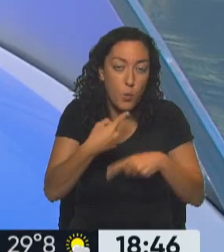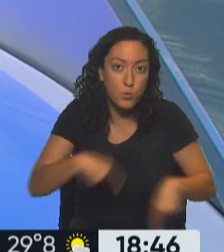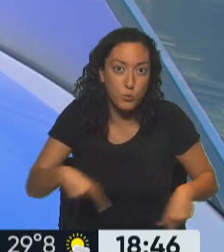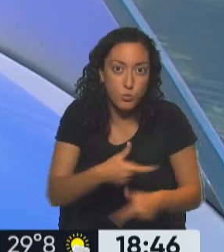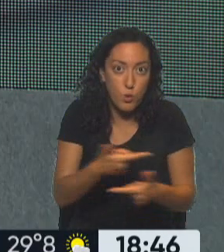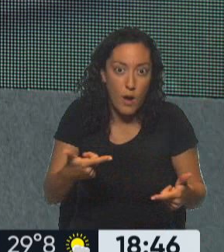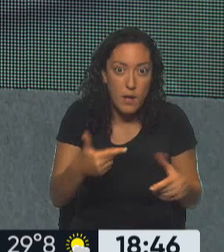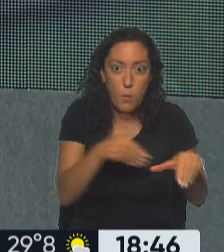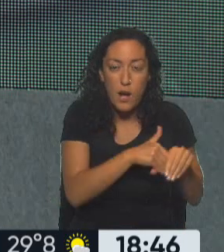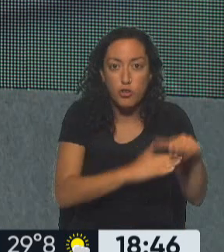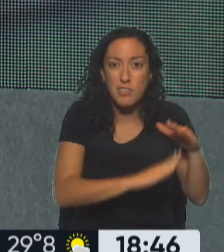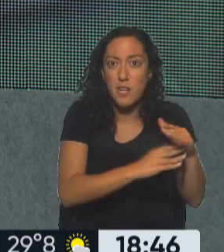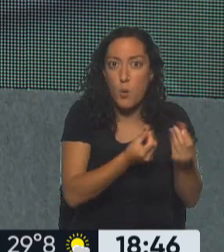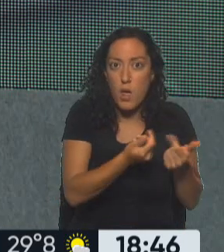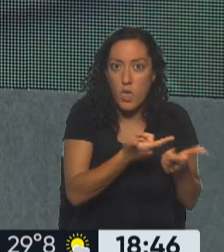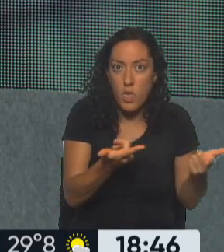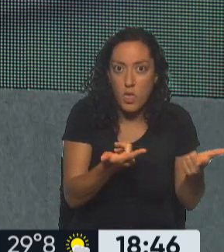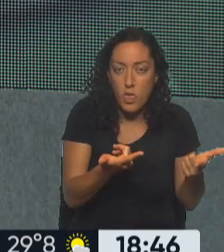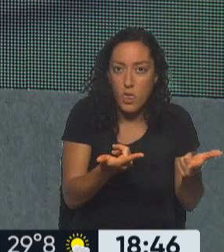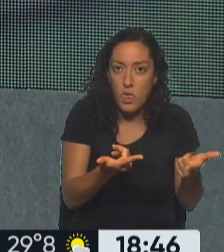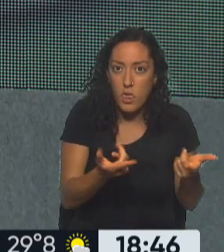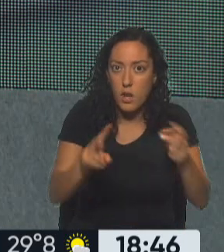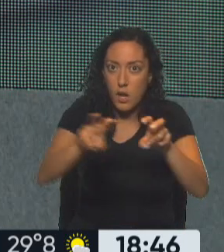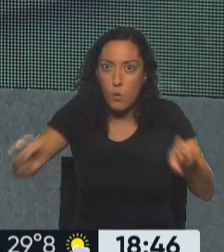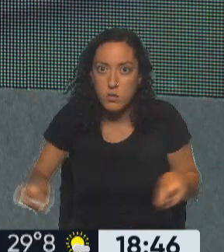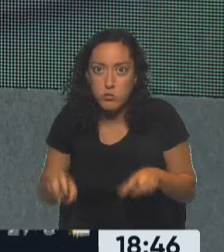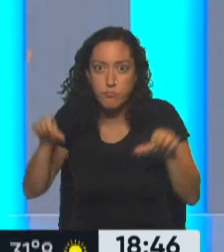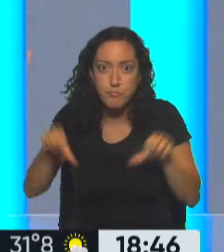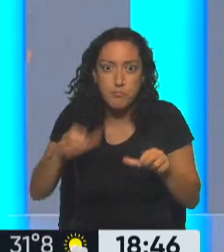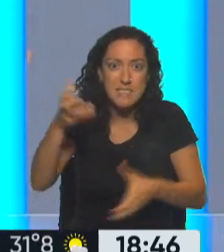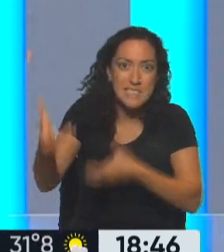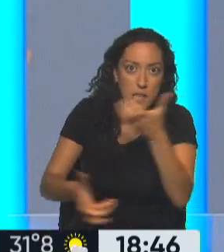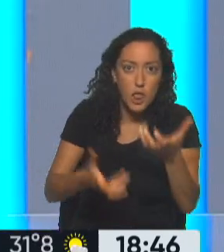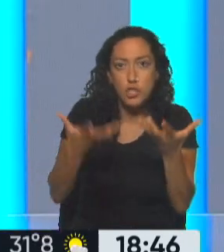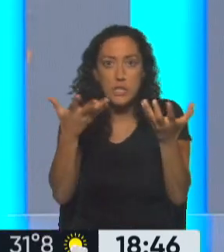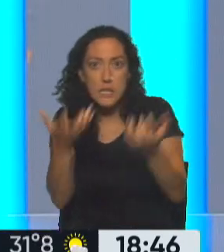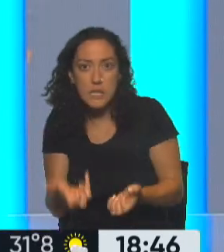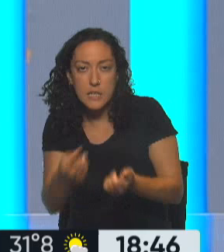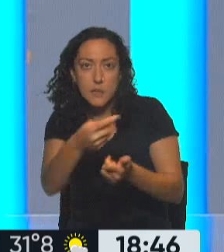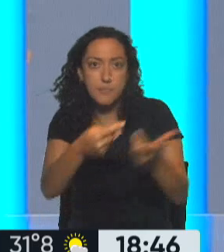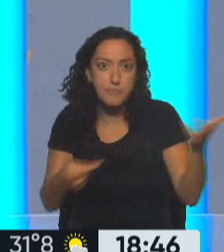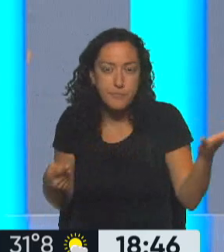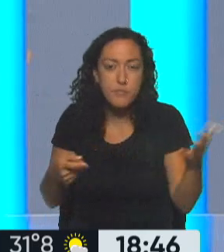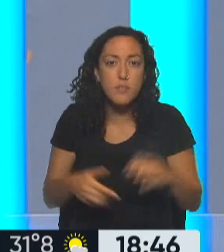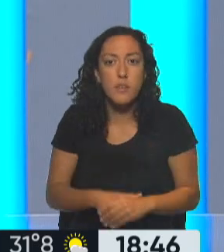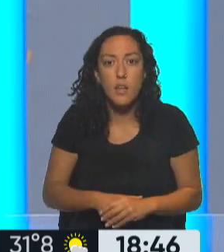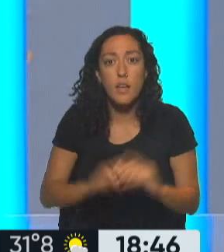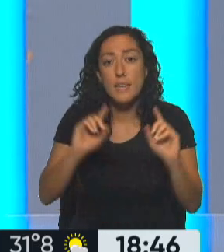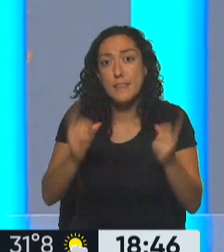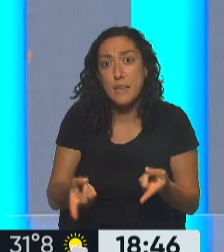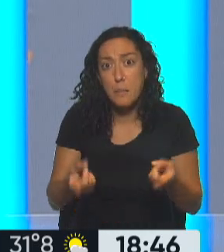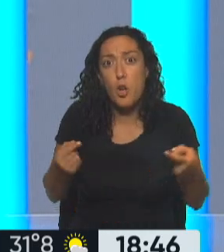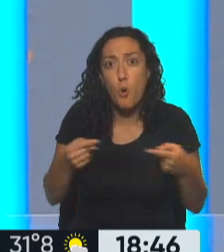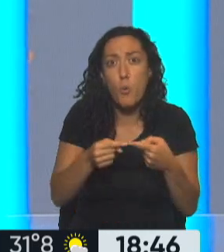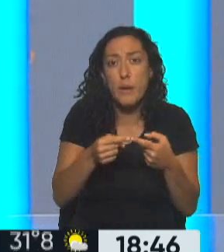En Central no hay un peso. No situación fiscal. Claro, sequía, incendios. En Central no solo que no hay un peso, Horacio, sino que tiene que... Tiene una meta de